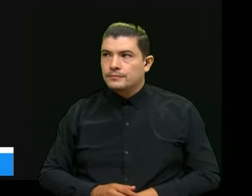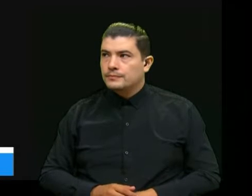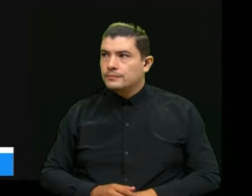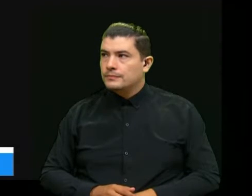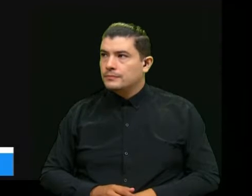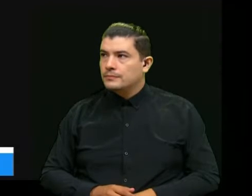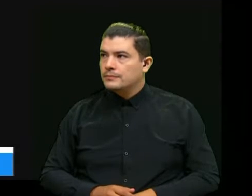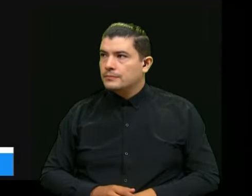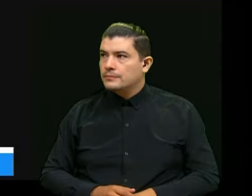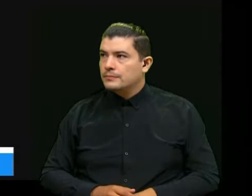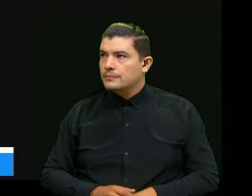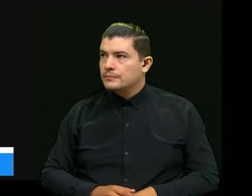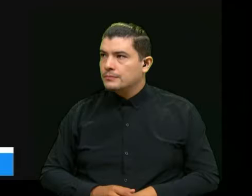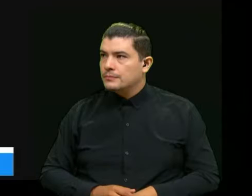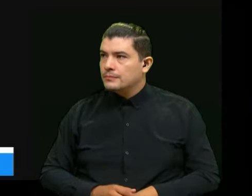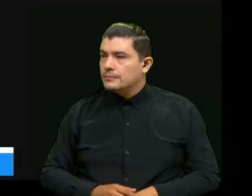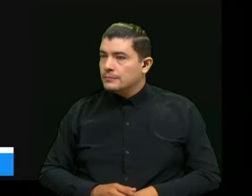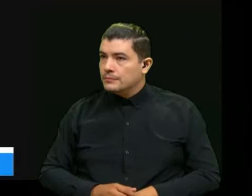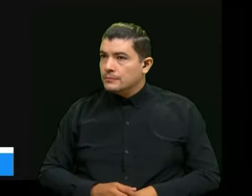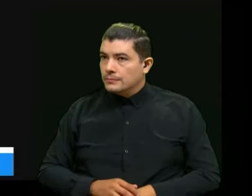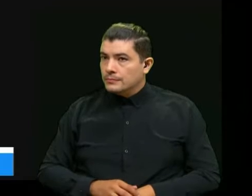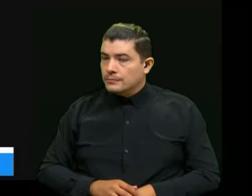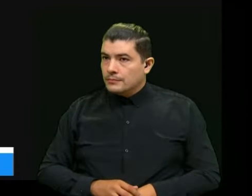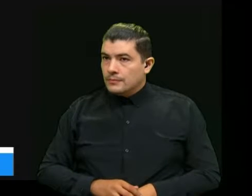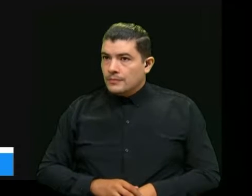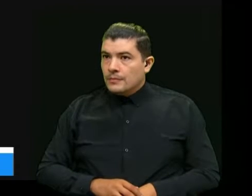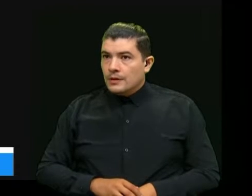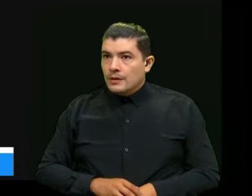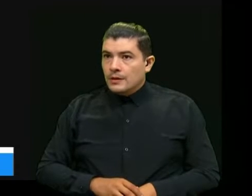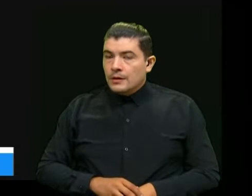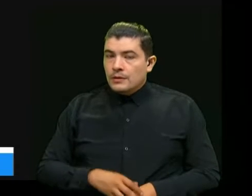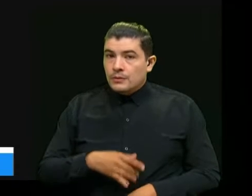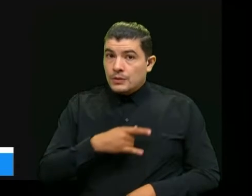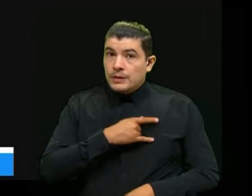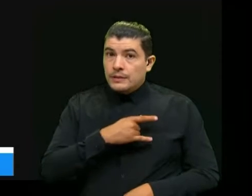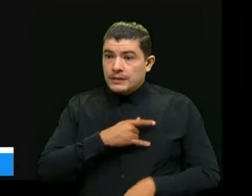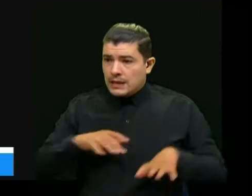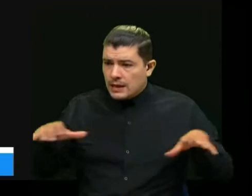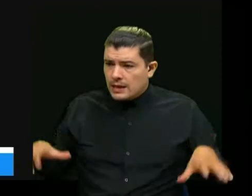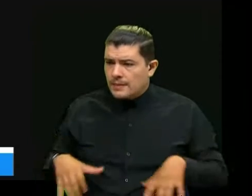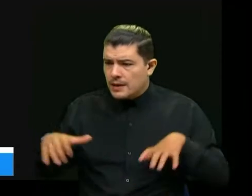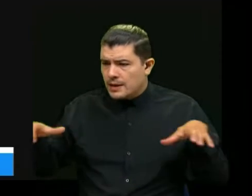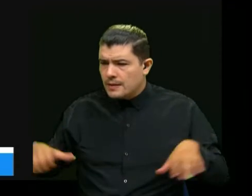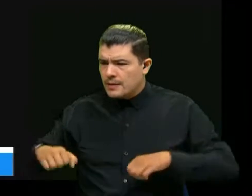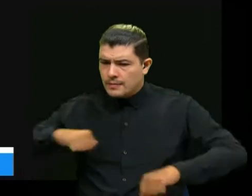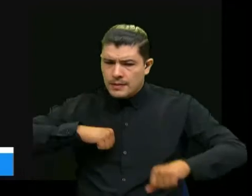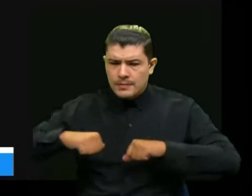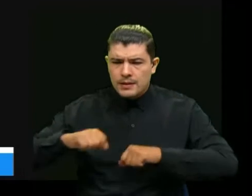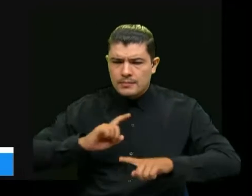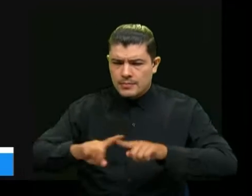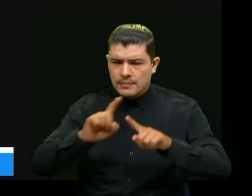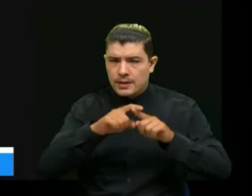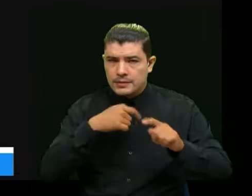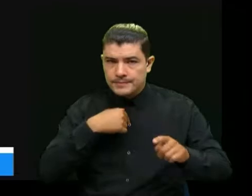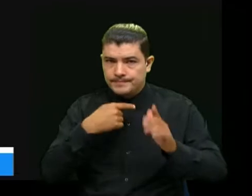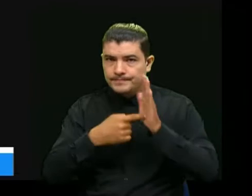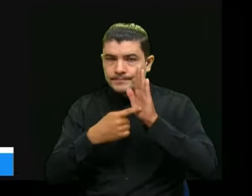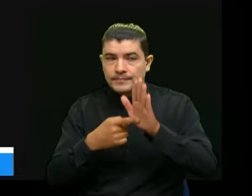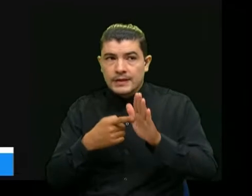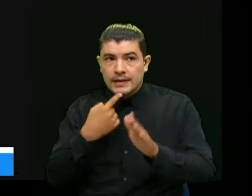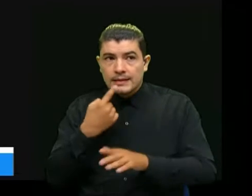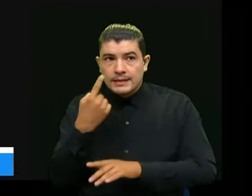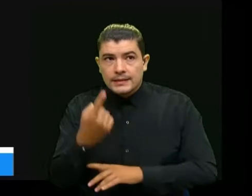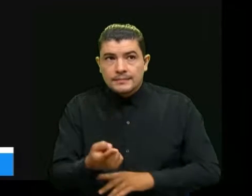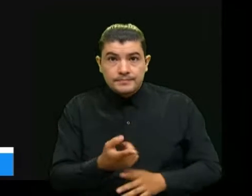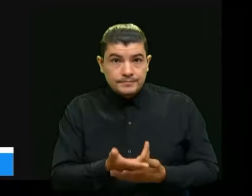universidades con tantos frentes de acción destaco destaco algunos primero a nivel de compromiso con la